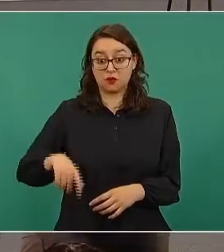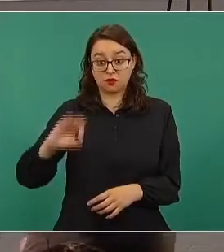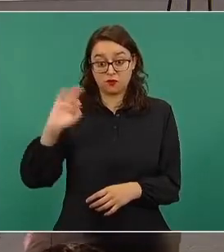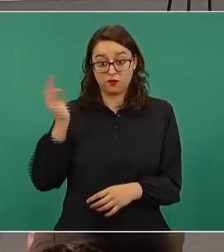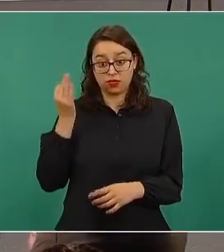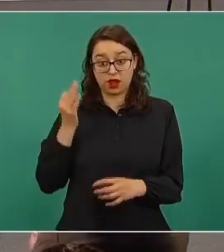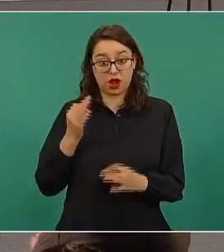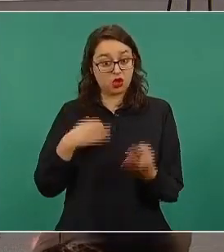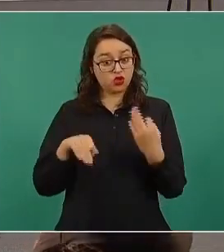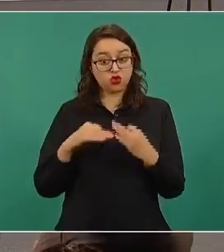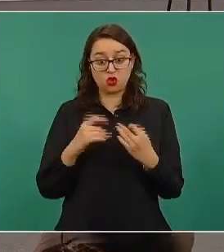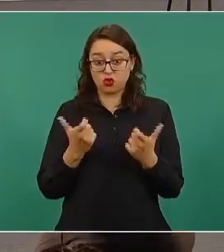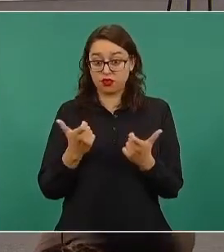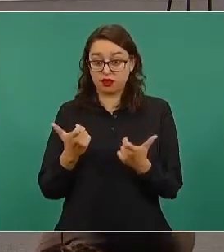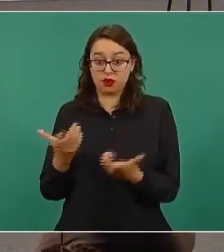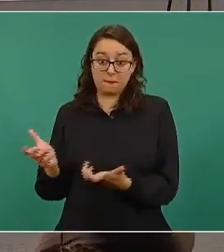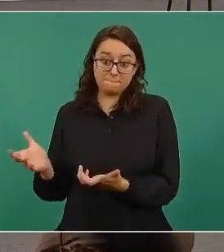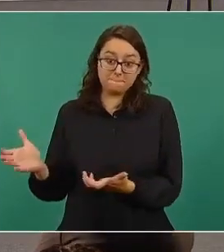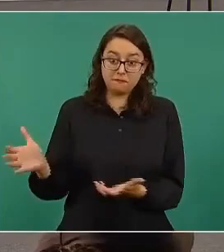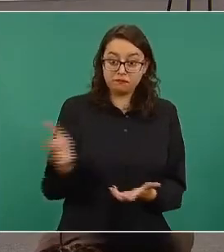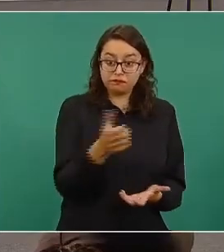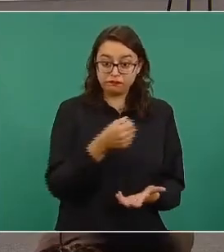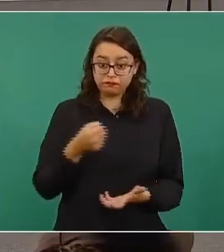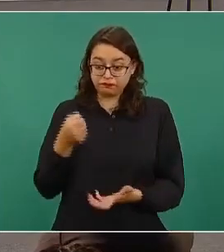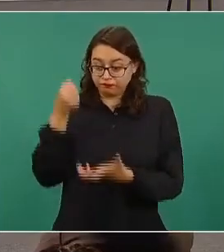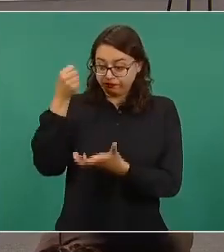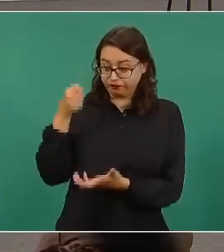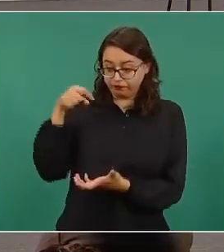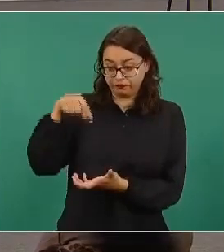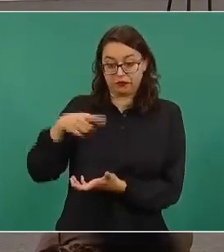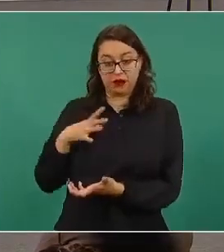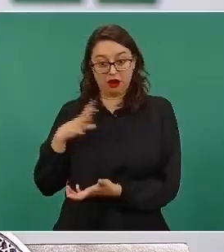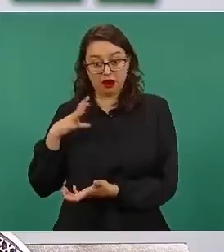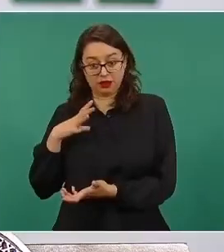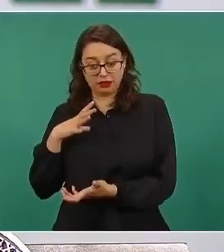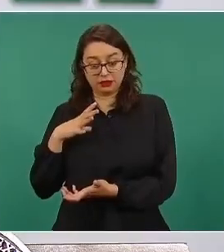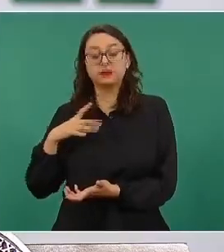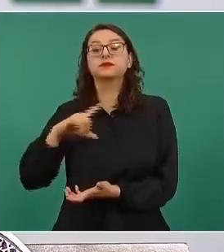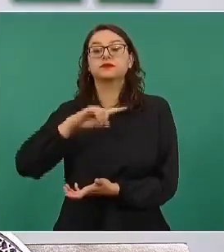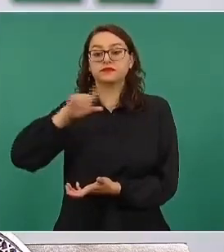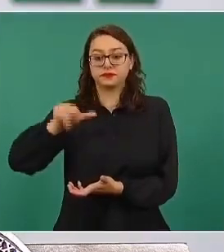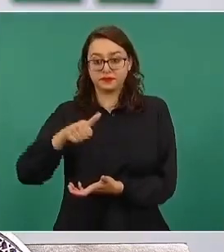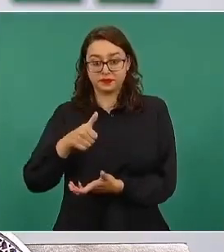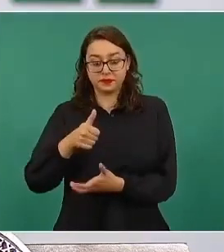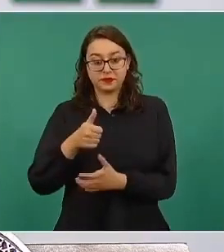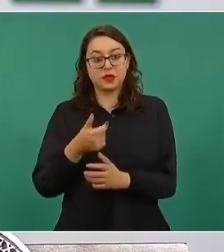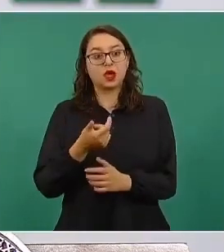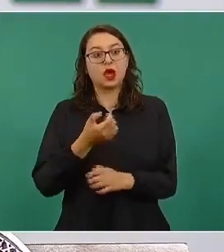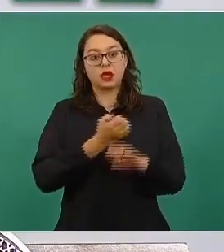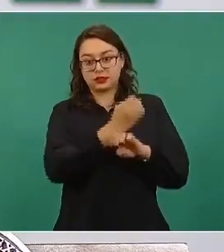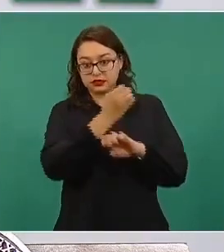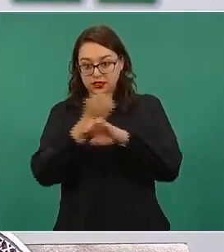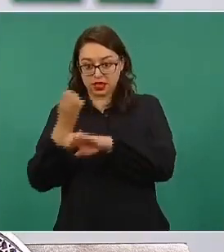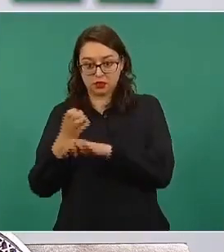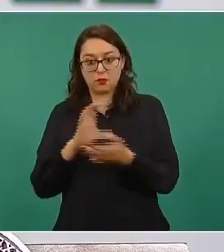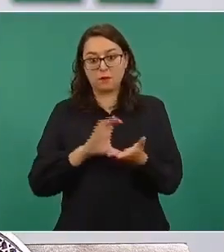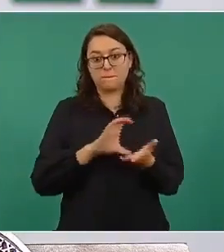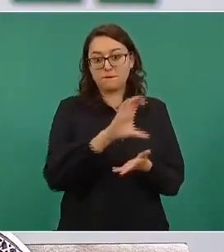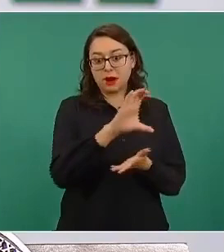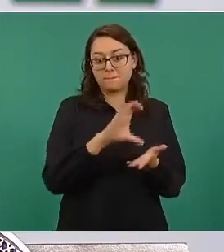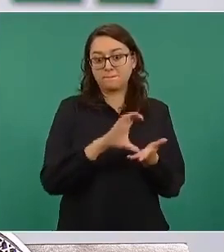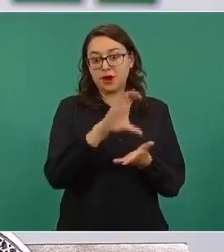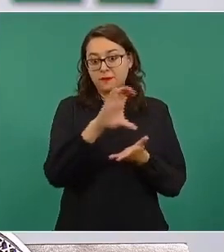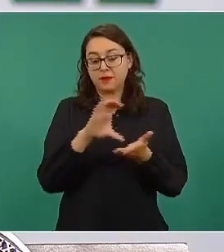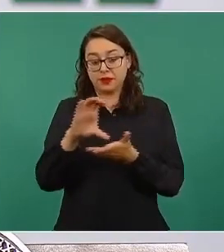federativas, por concepto de participaciones, está en función de los ingresos federales. Y los ingresos federales están